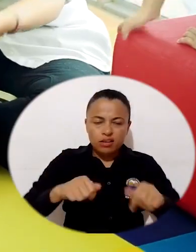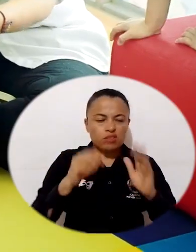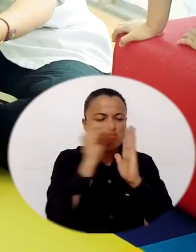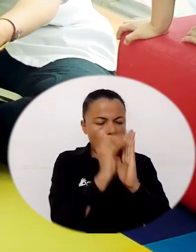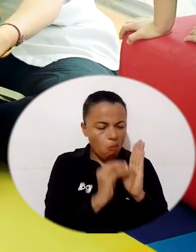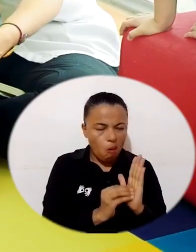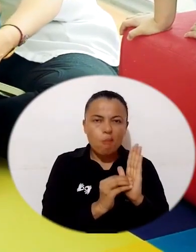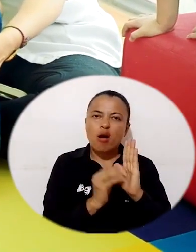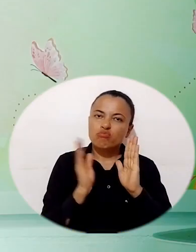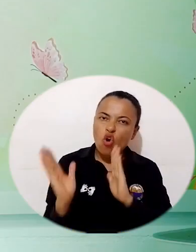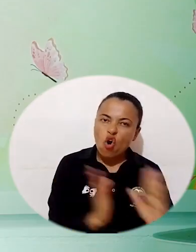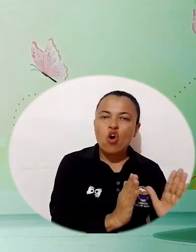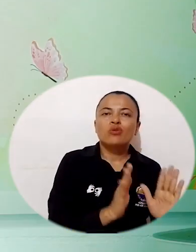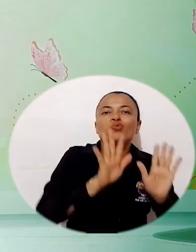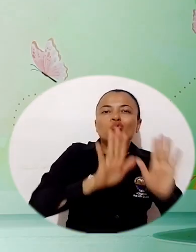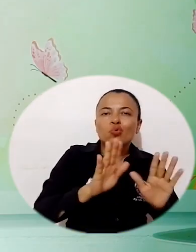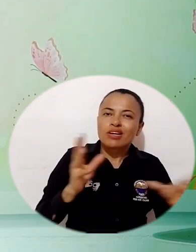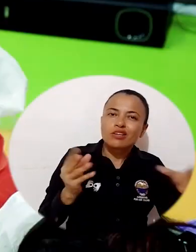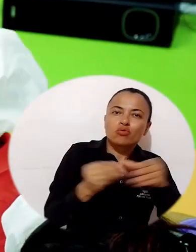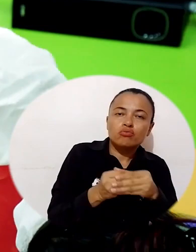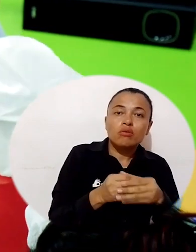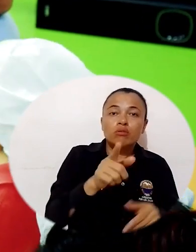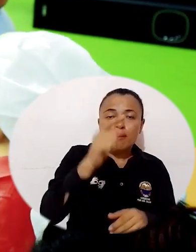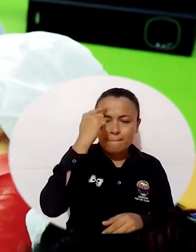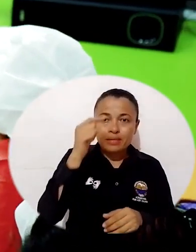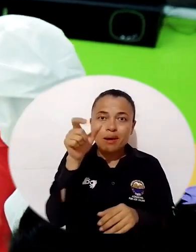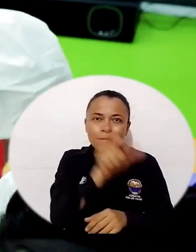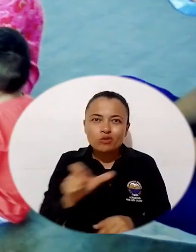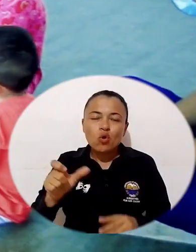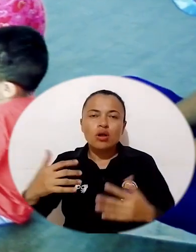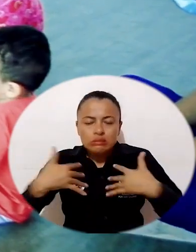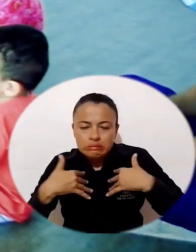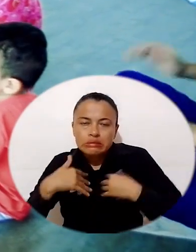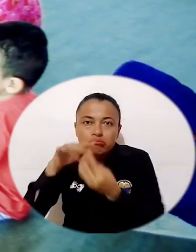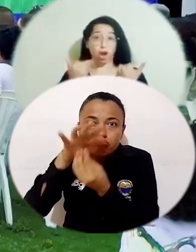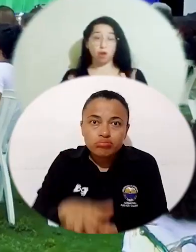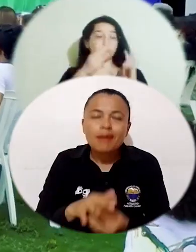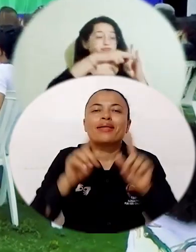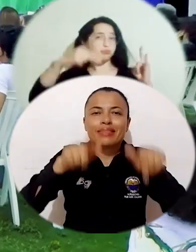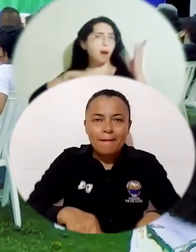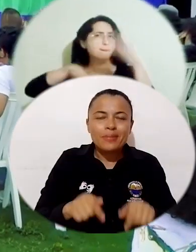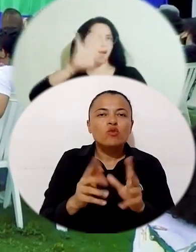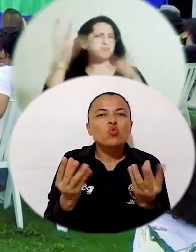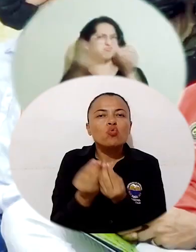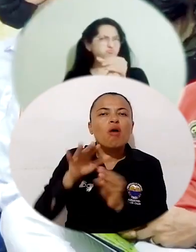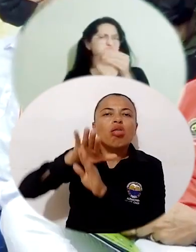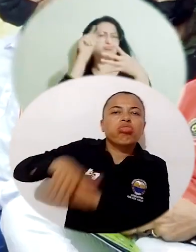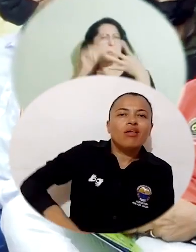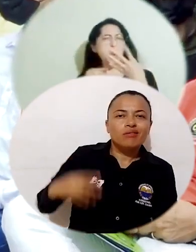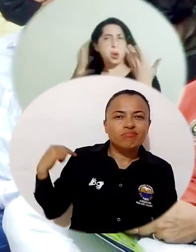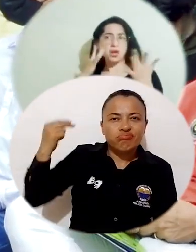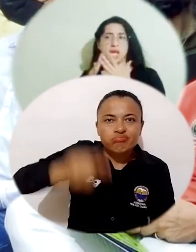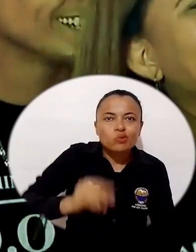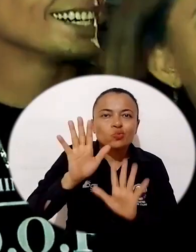Nuestra política de inclusión no solo comprende el acceso a la población vulnerable, sino también a grupos históricamente